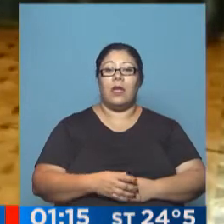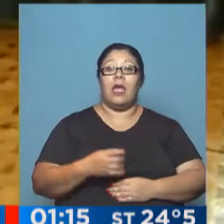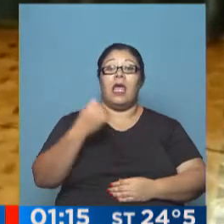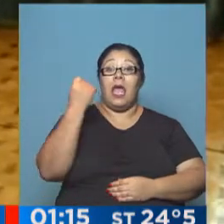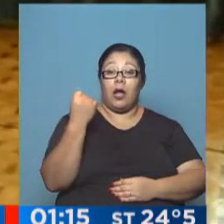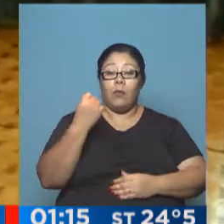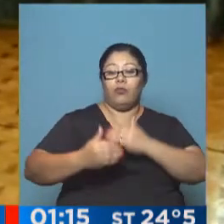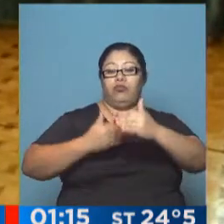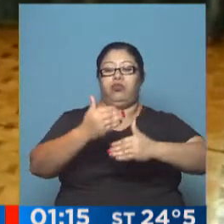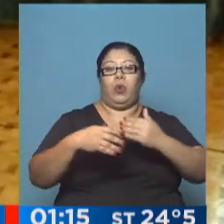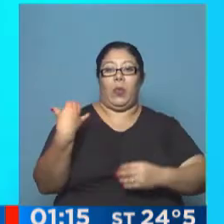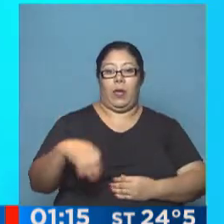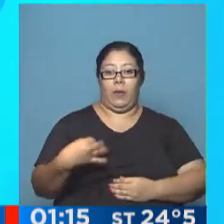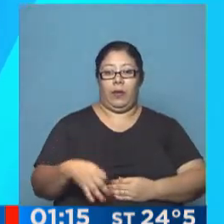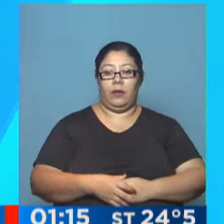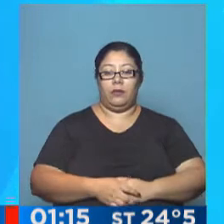alemán.